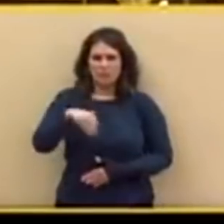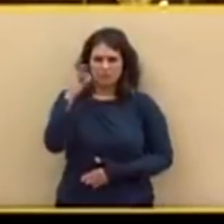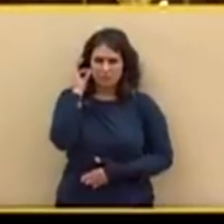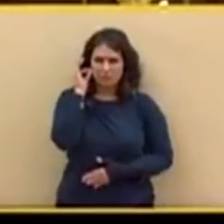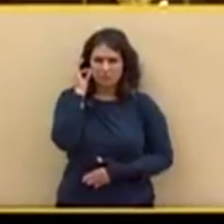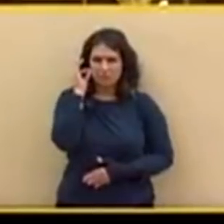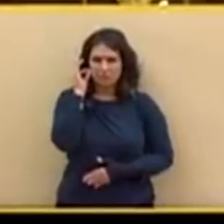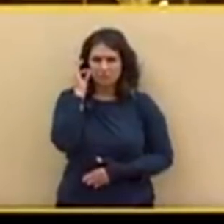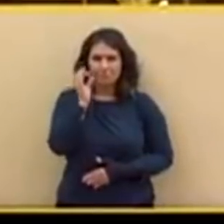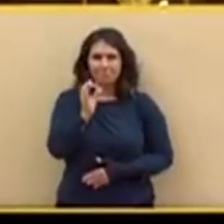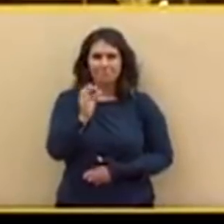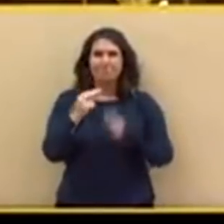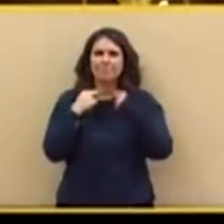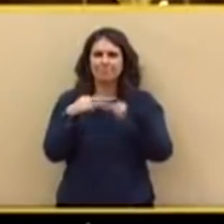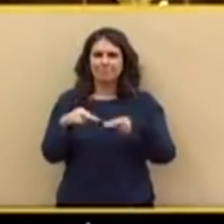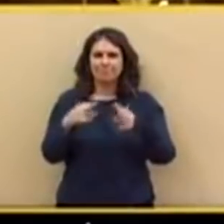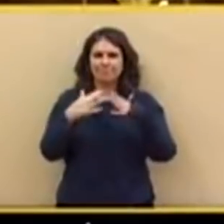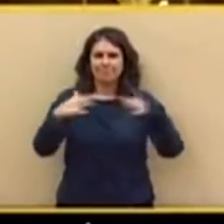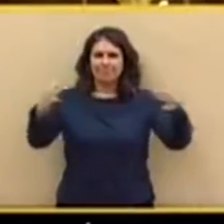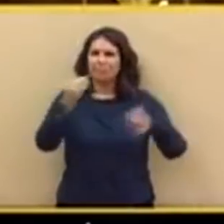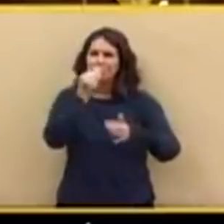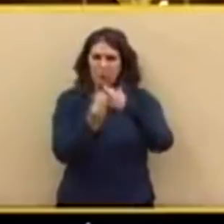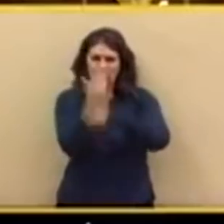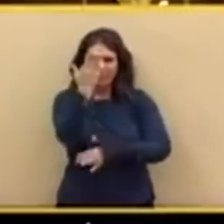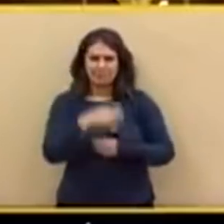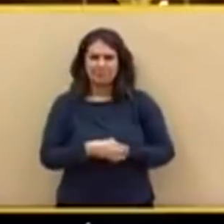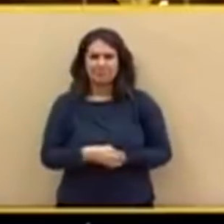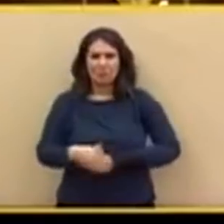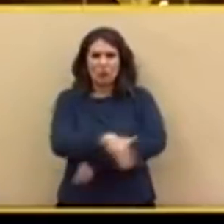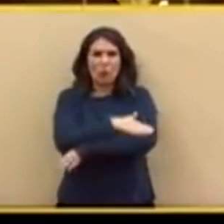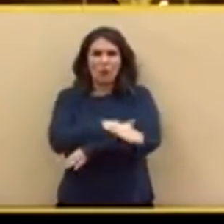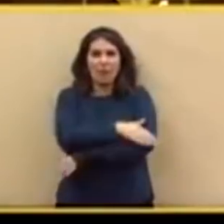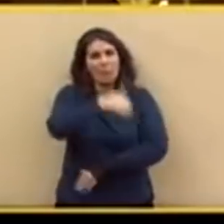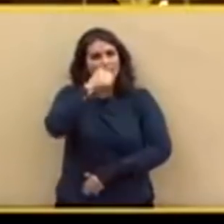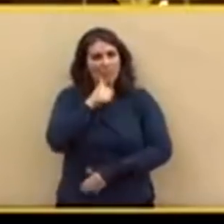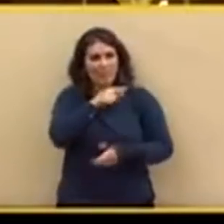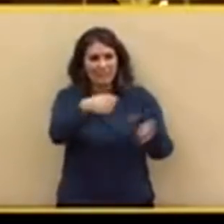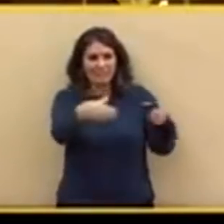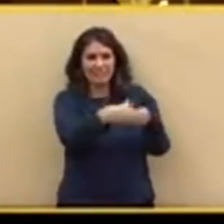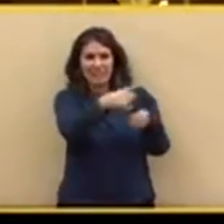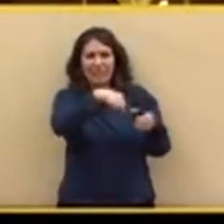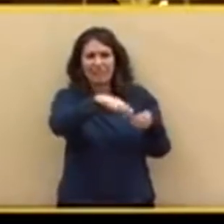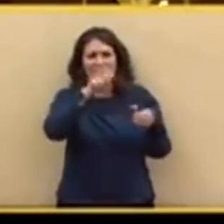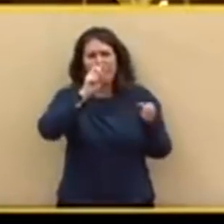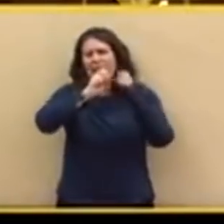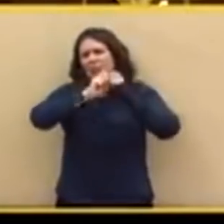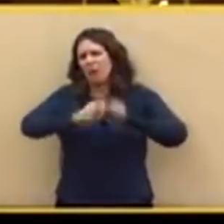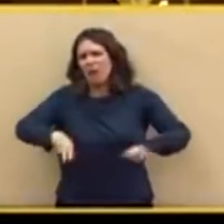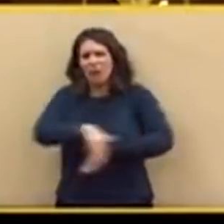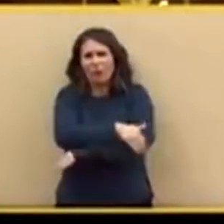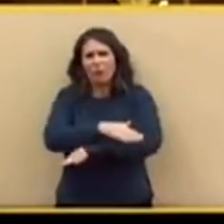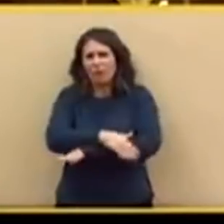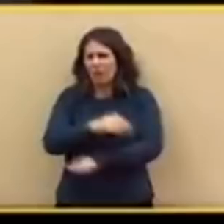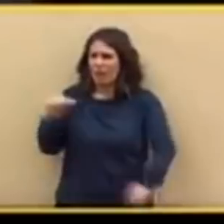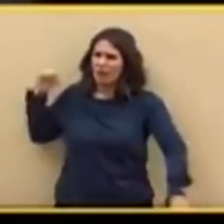Señorías, muy buenos días. El gobierno de Pedro Sánchez es el peor gobierno en 80 años de